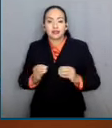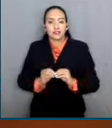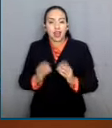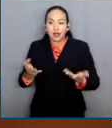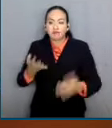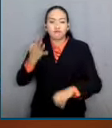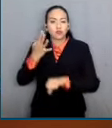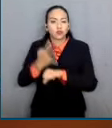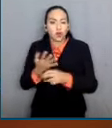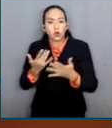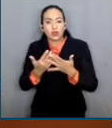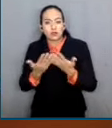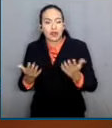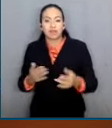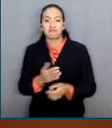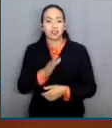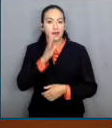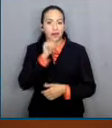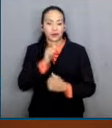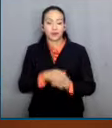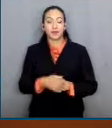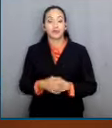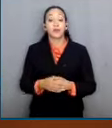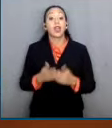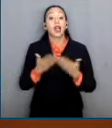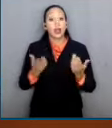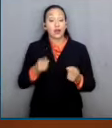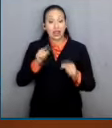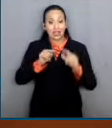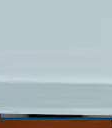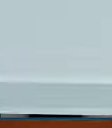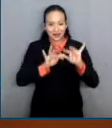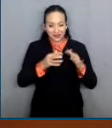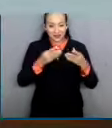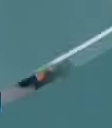El dictamen pasó a la Cámara de Diputados para su discusión.